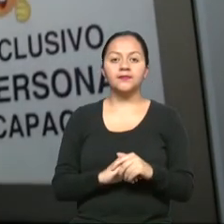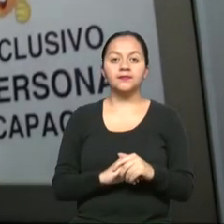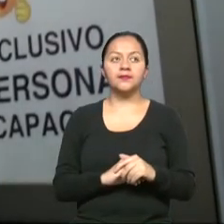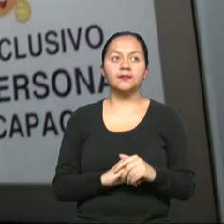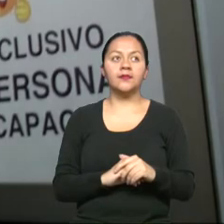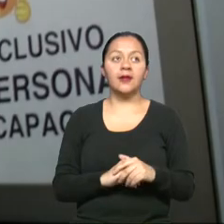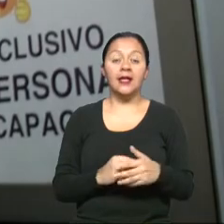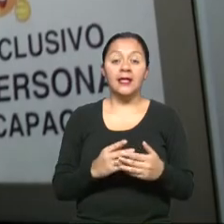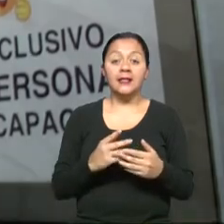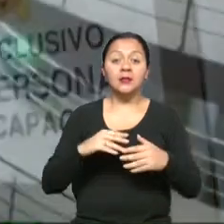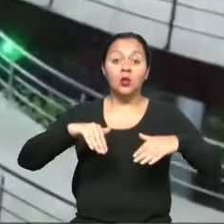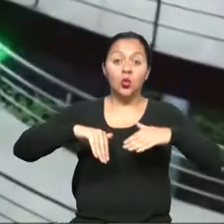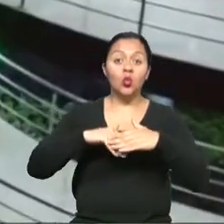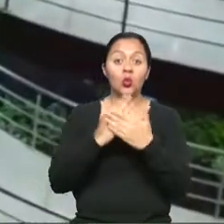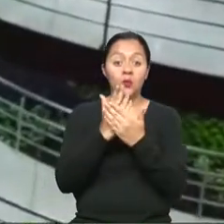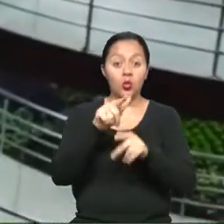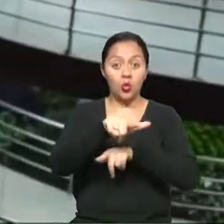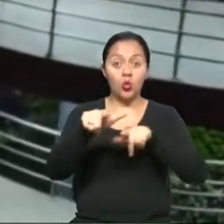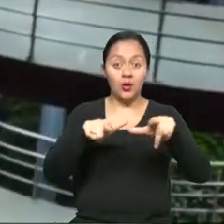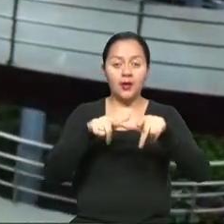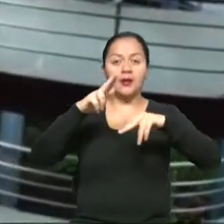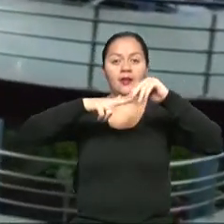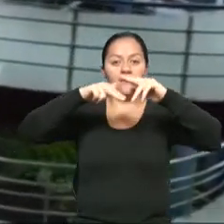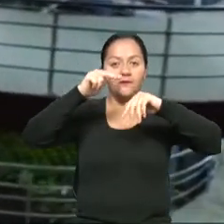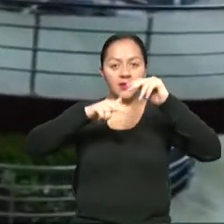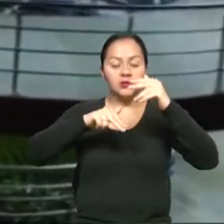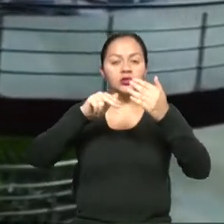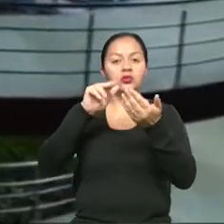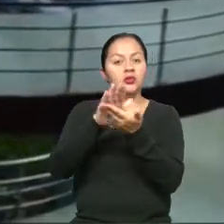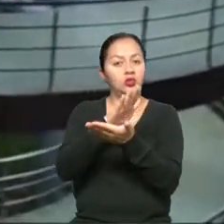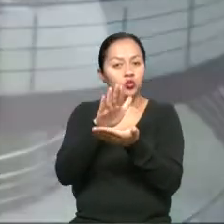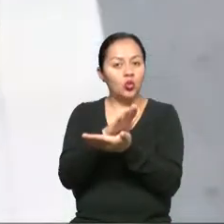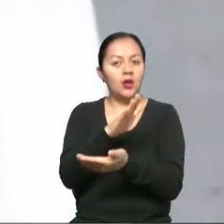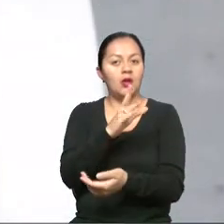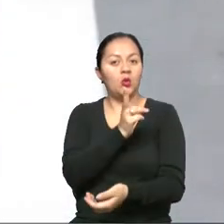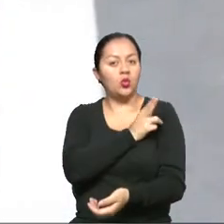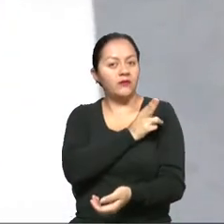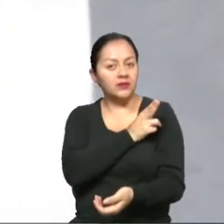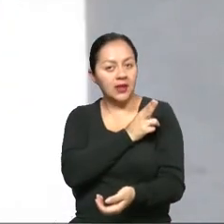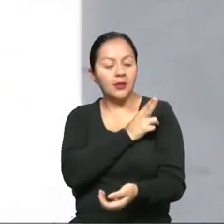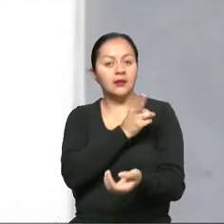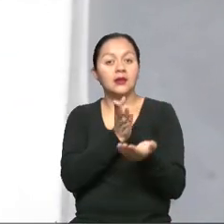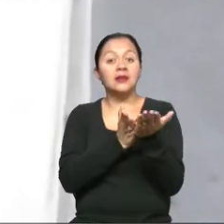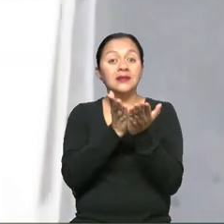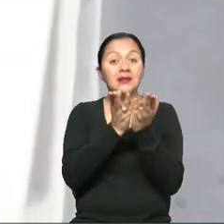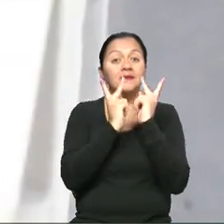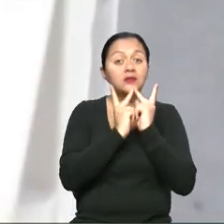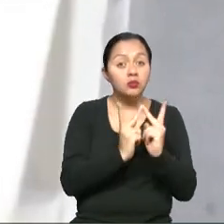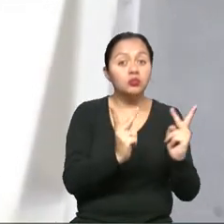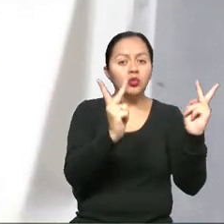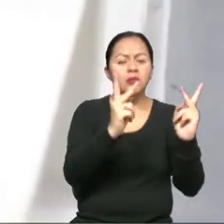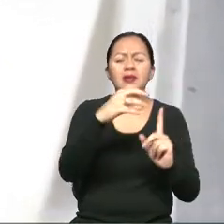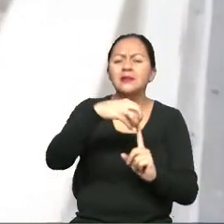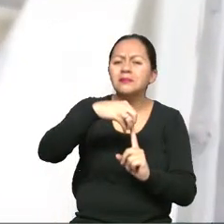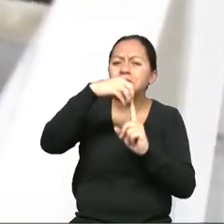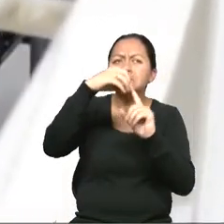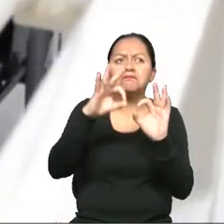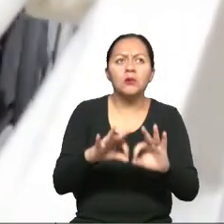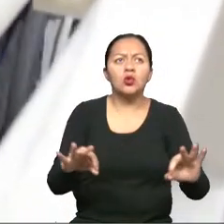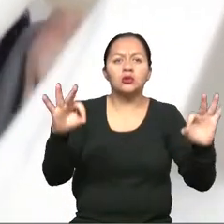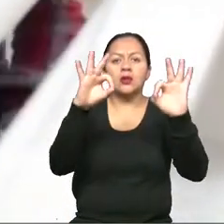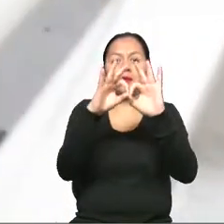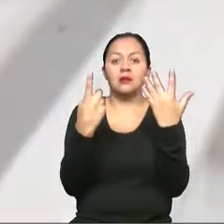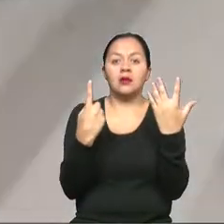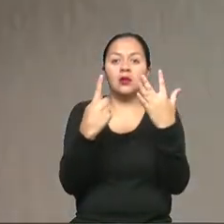El diseño de espacios como edificios, escuelas, universidades, servicios públicos puede ser fundamental al momento de la